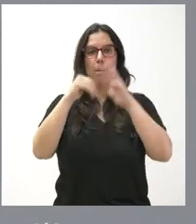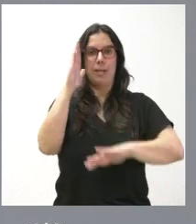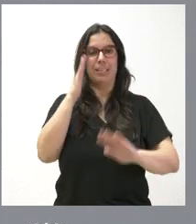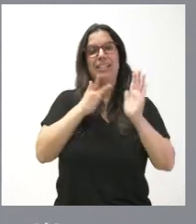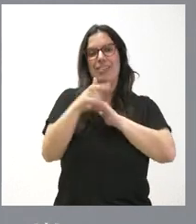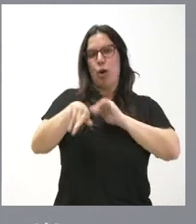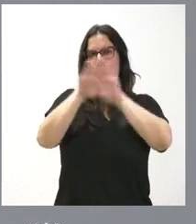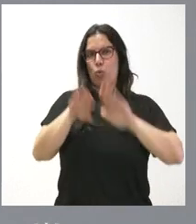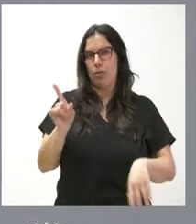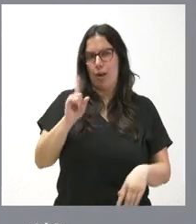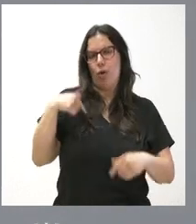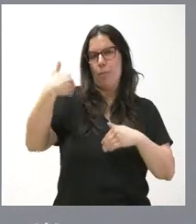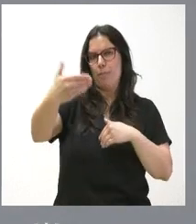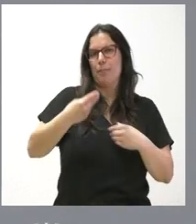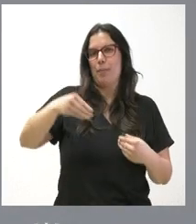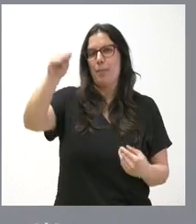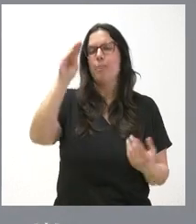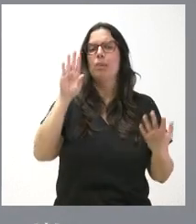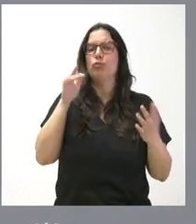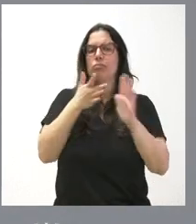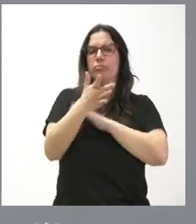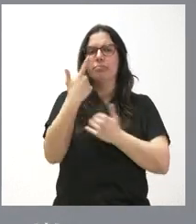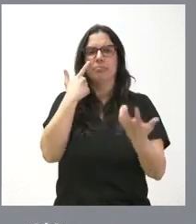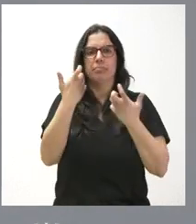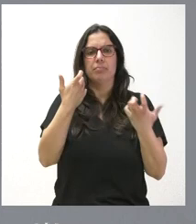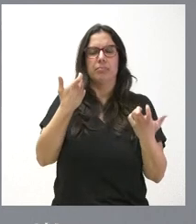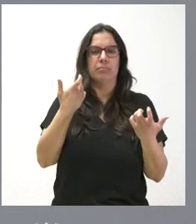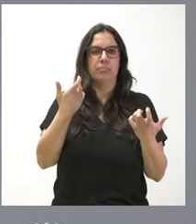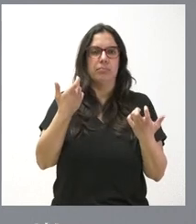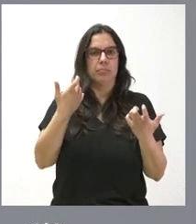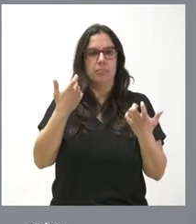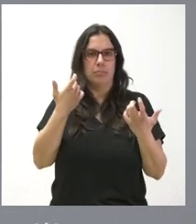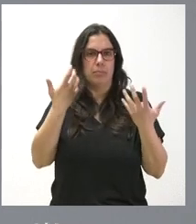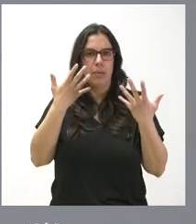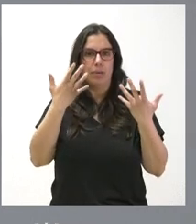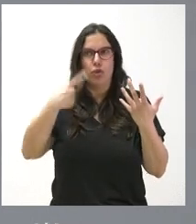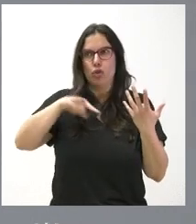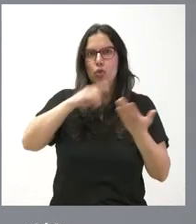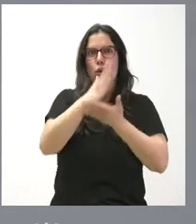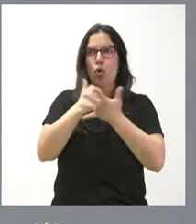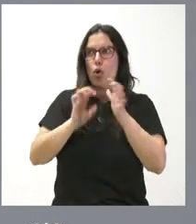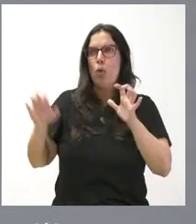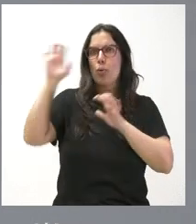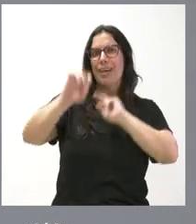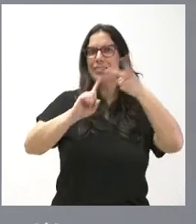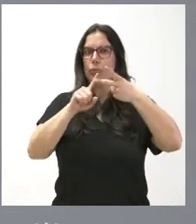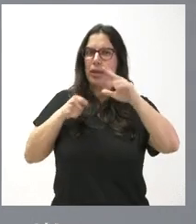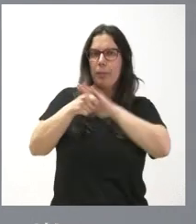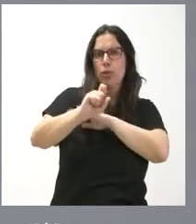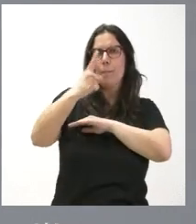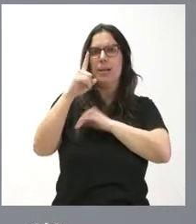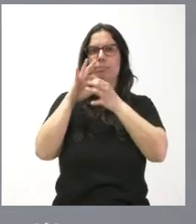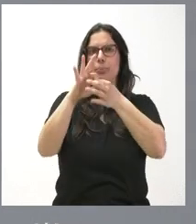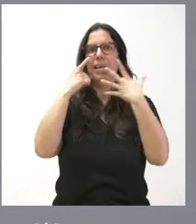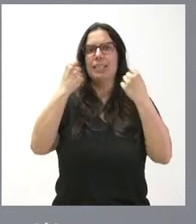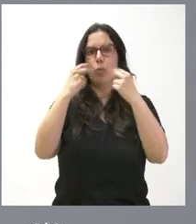que llevamos a la práctica, pero esto refleja claramente que la nuestra es hoy por hoy la segunda comunidad autónoma con más inversión en salud pública